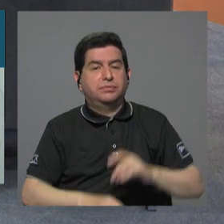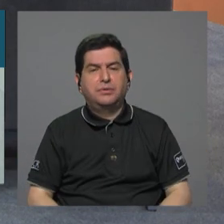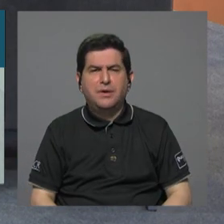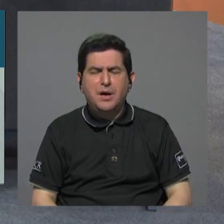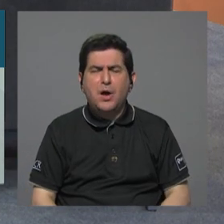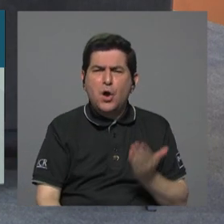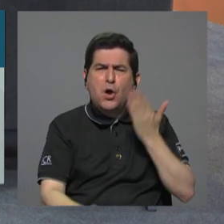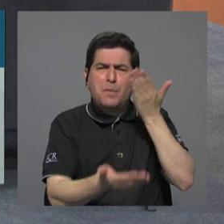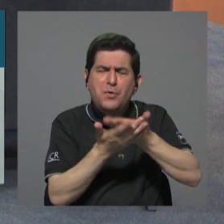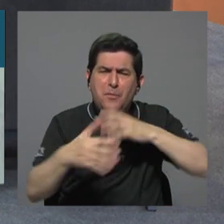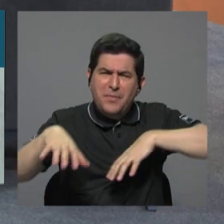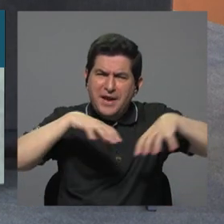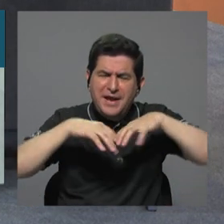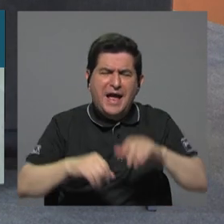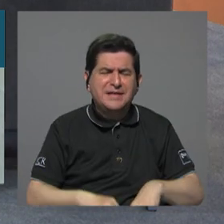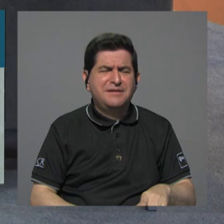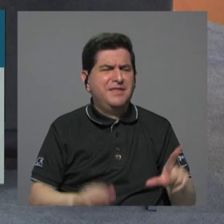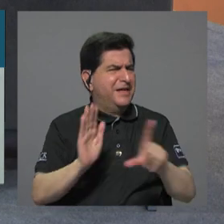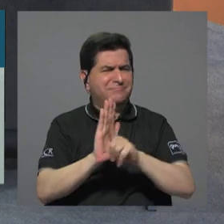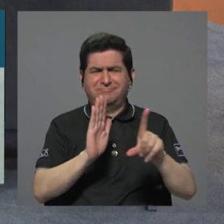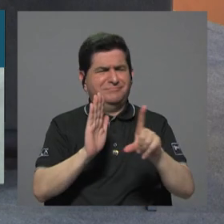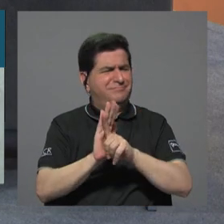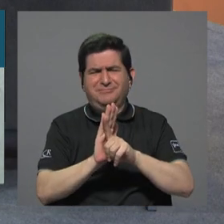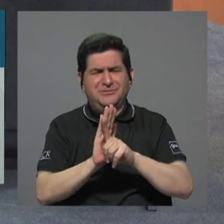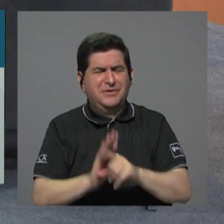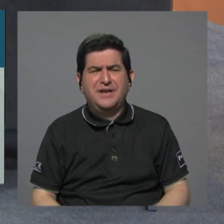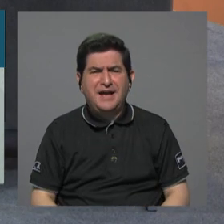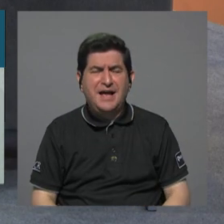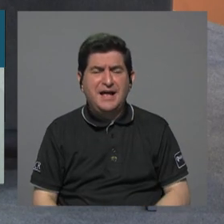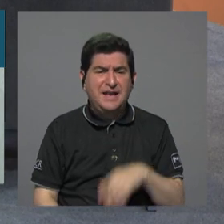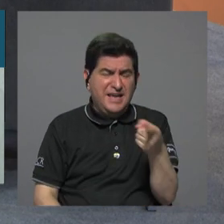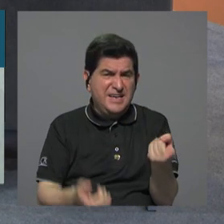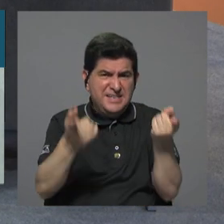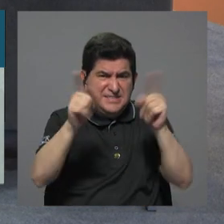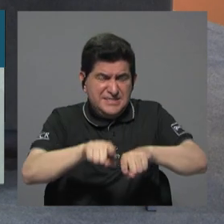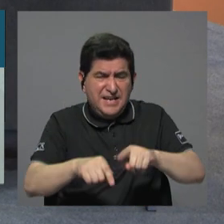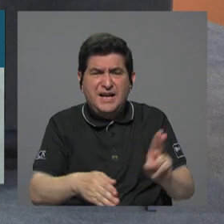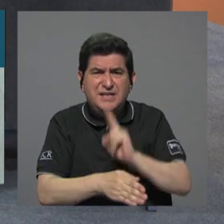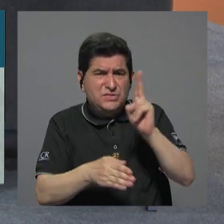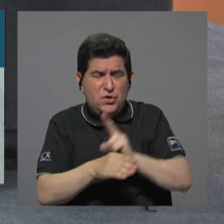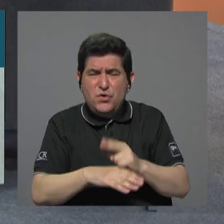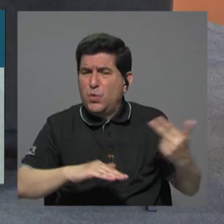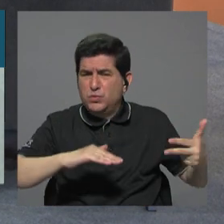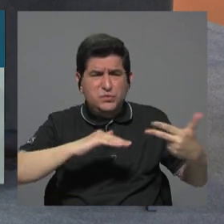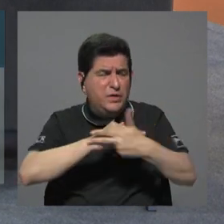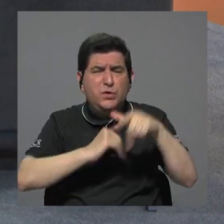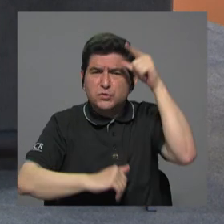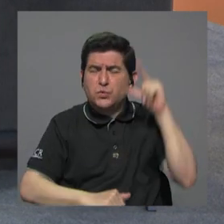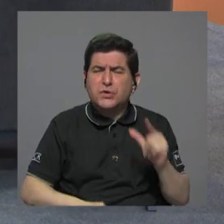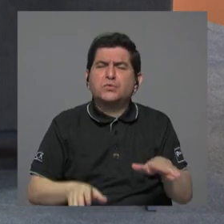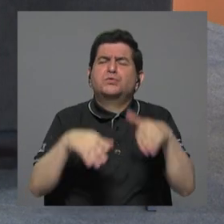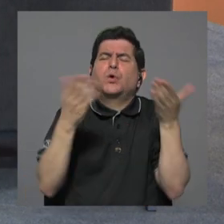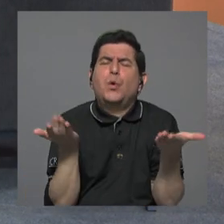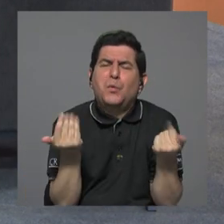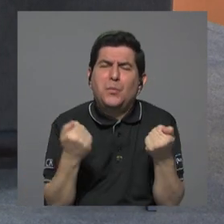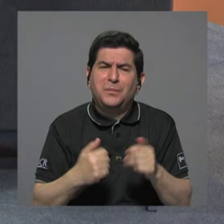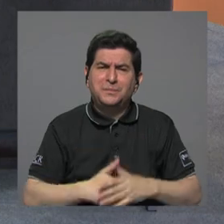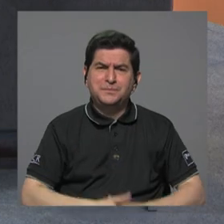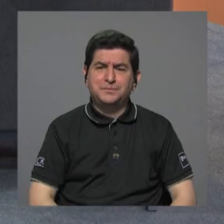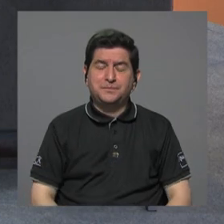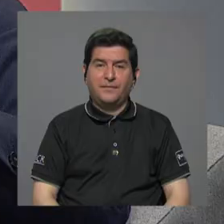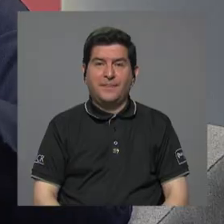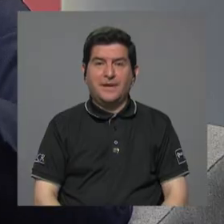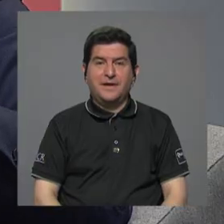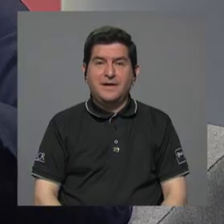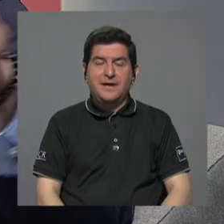proponen para estas actividades ilegales para que estas actividades ilegales no usen la red portuaria en Limón bueno en